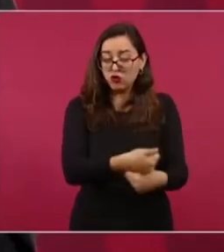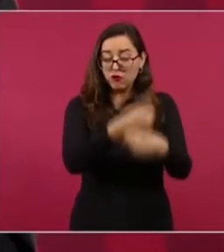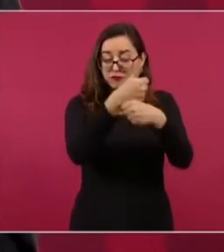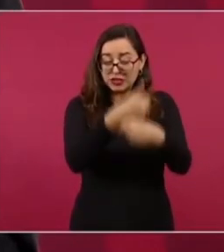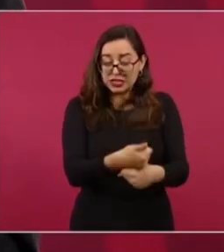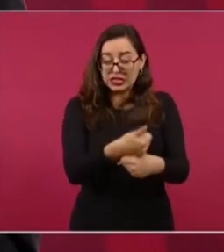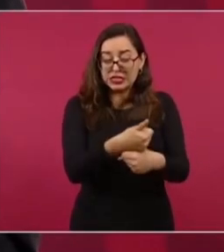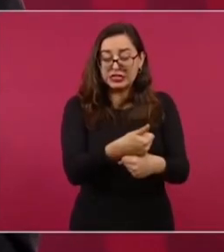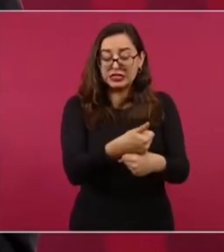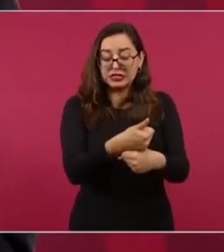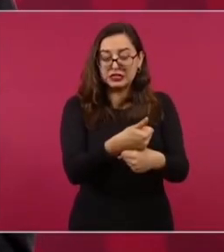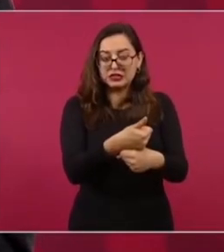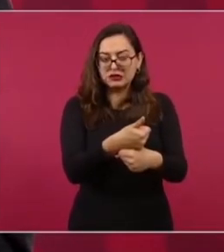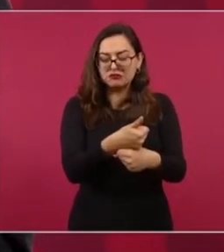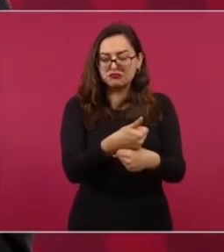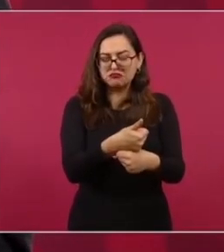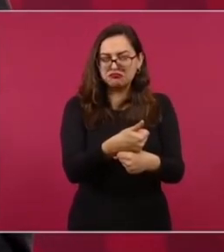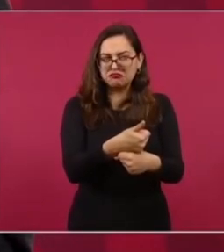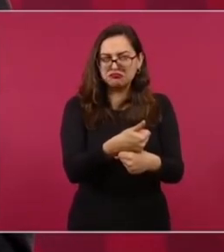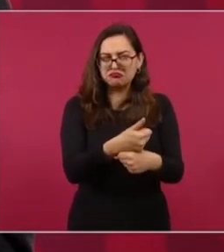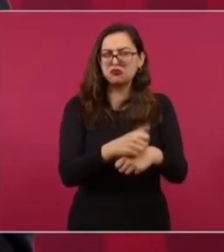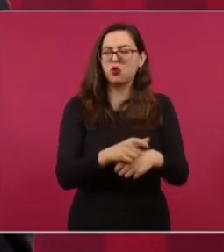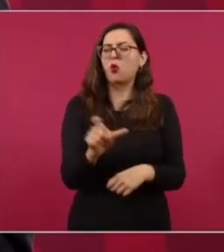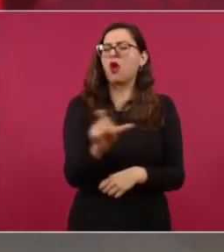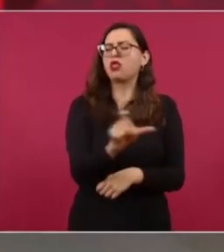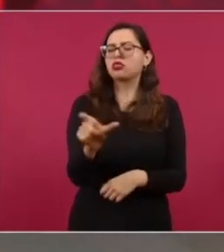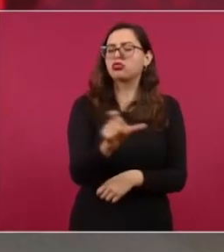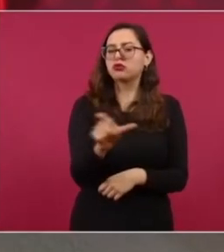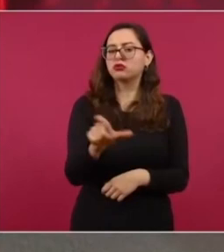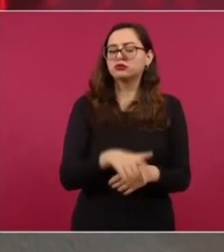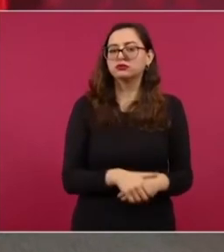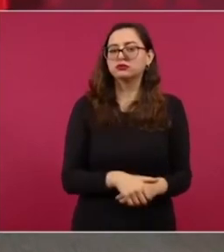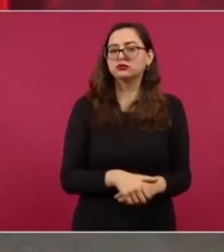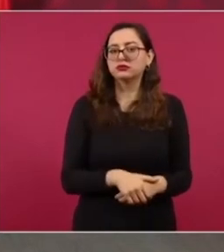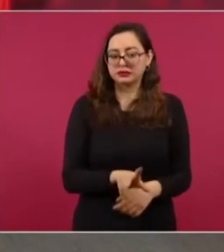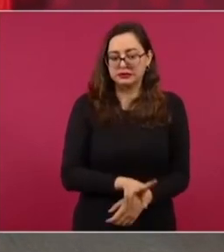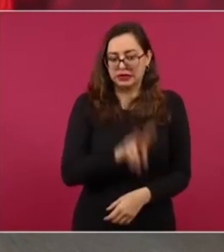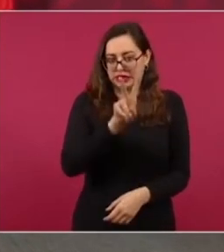un problema de conciencia